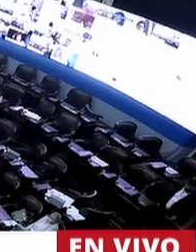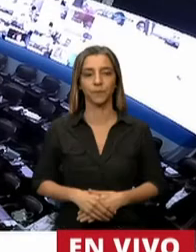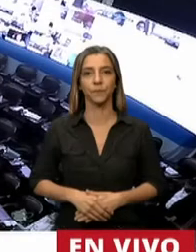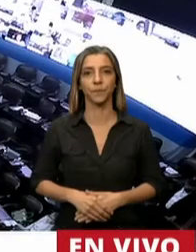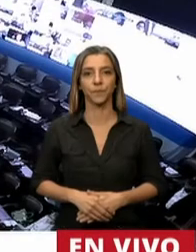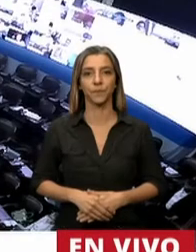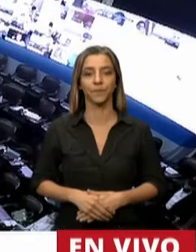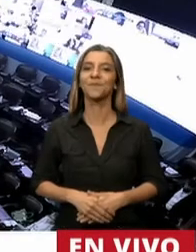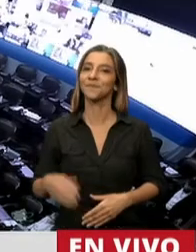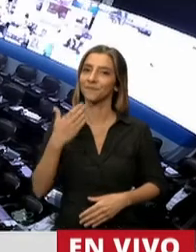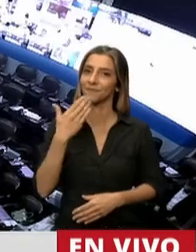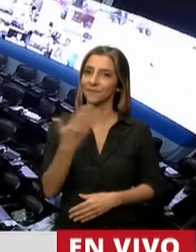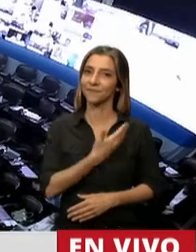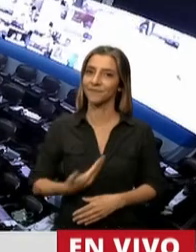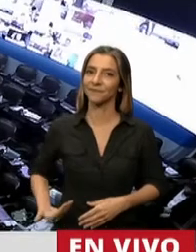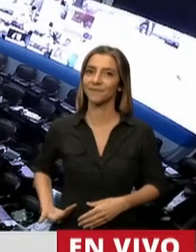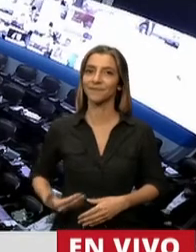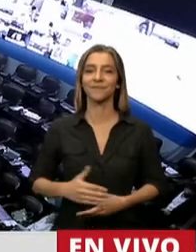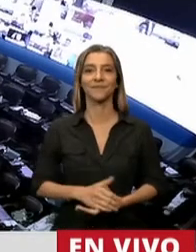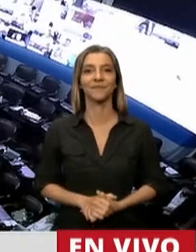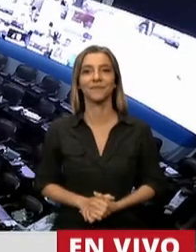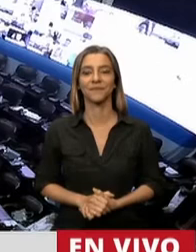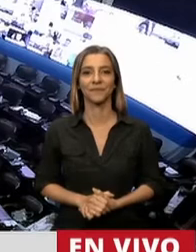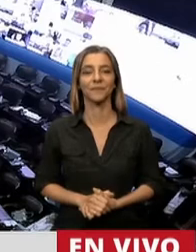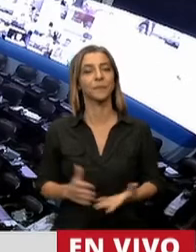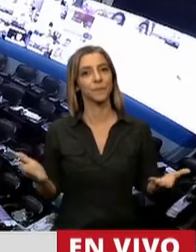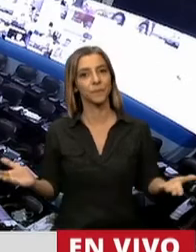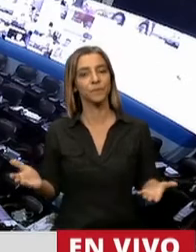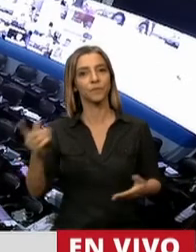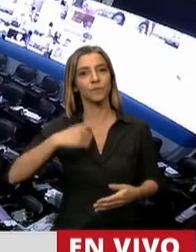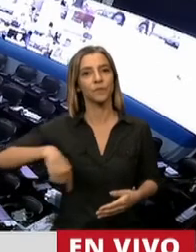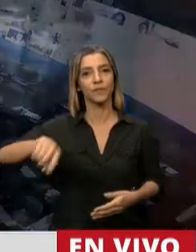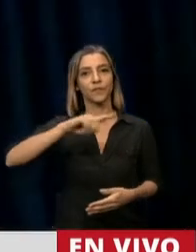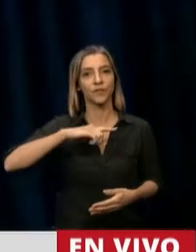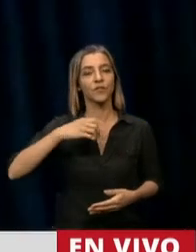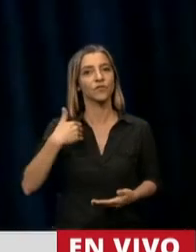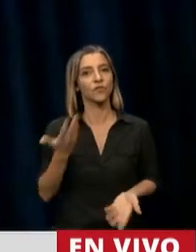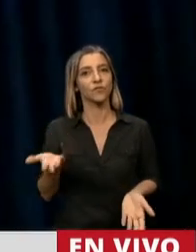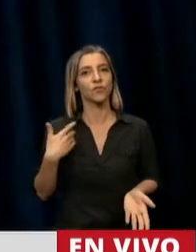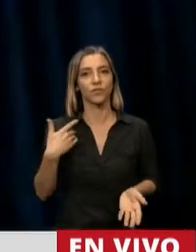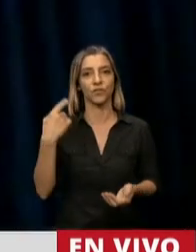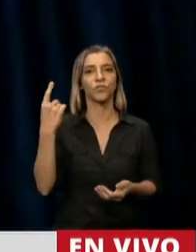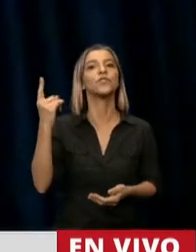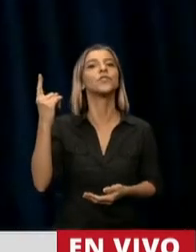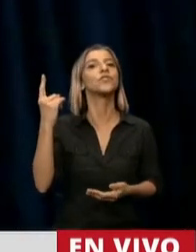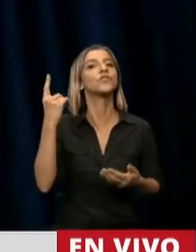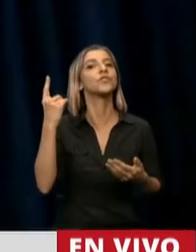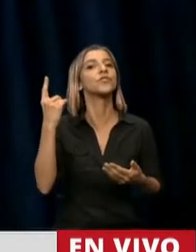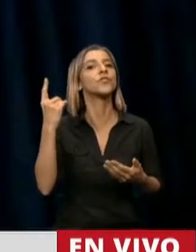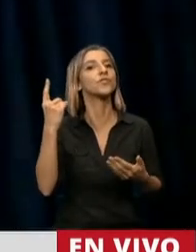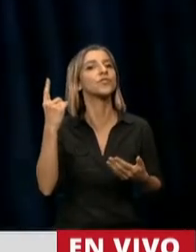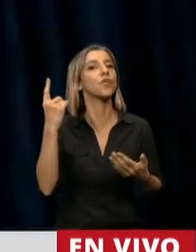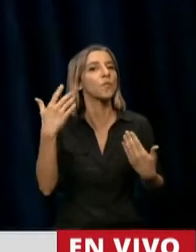Sí, gracias señor presidente. Bien, nosotros tenemos aquí dos opciones. O